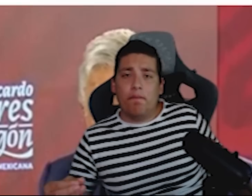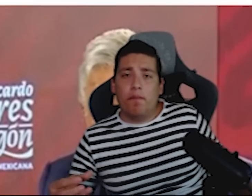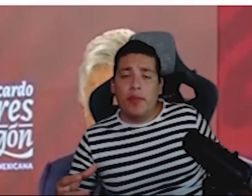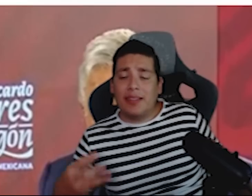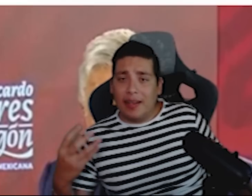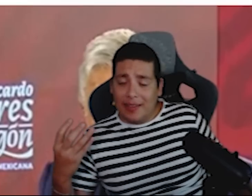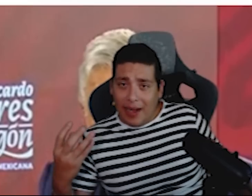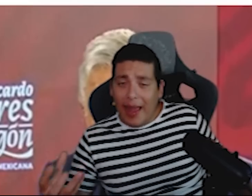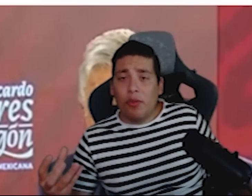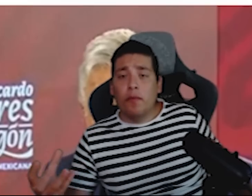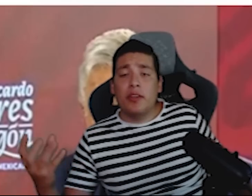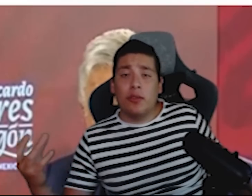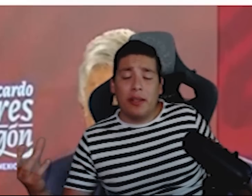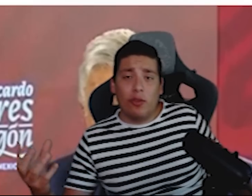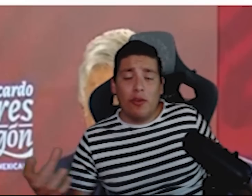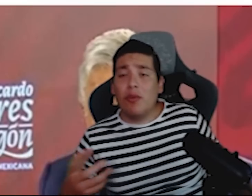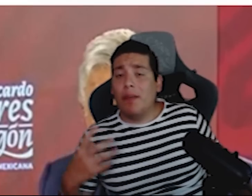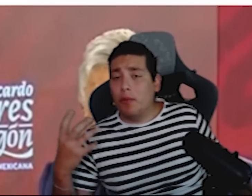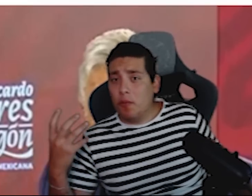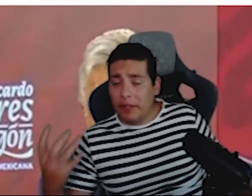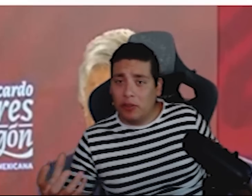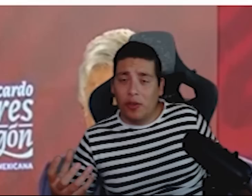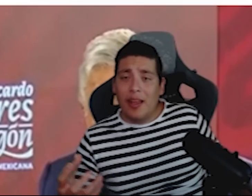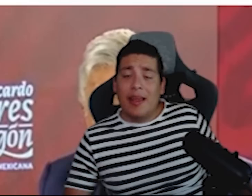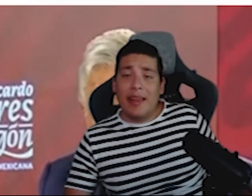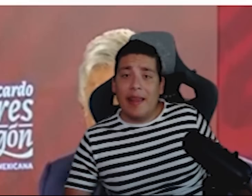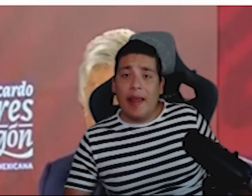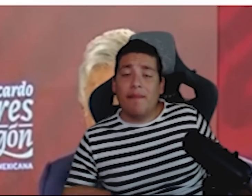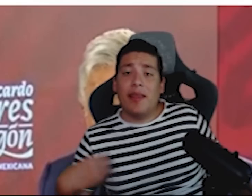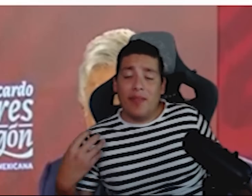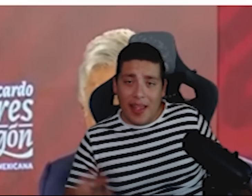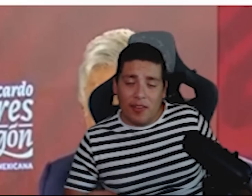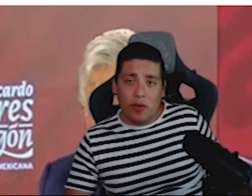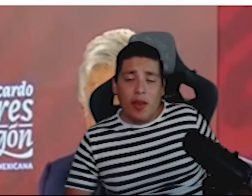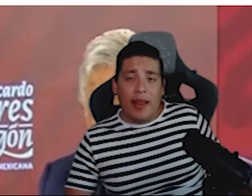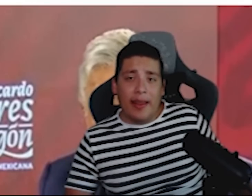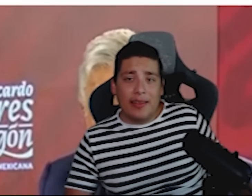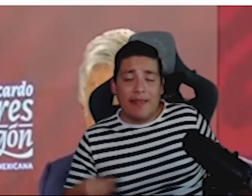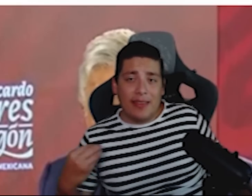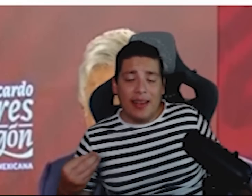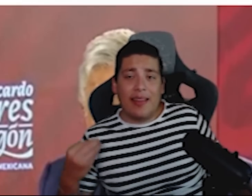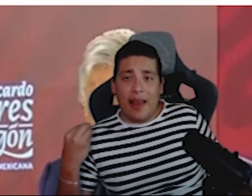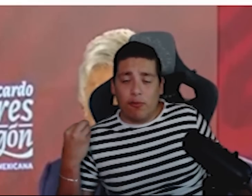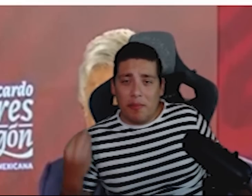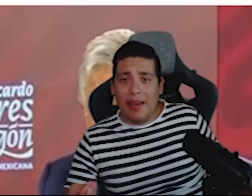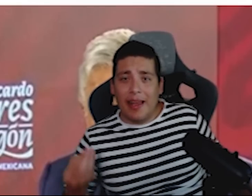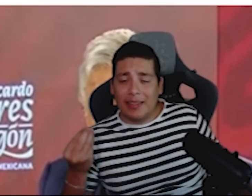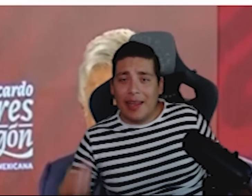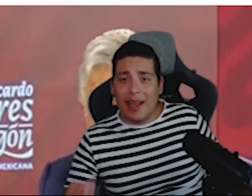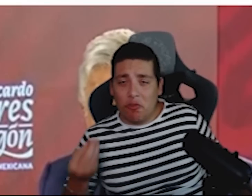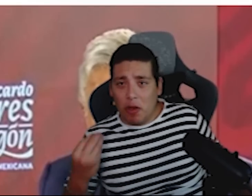desganado y sobre todo con la preocupación y entendiendo el sentir de las